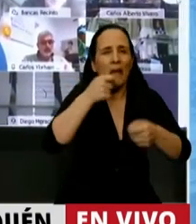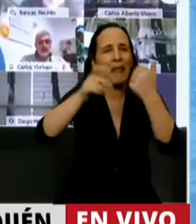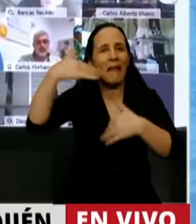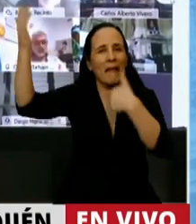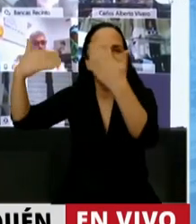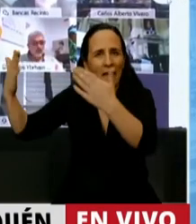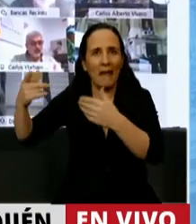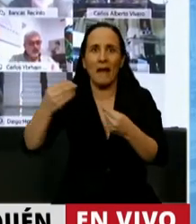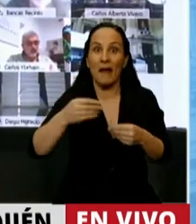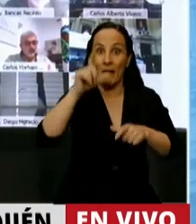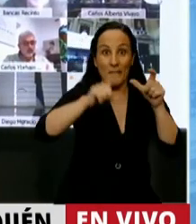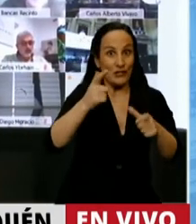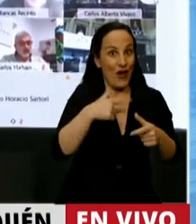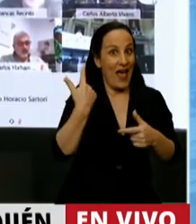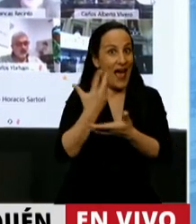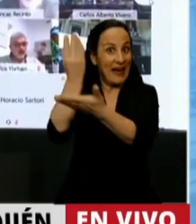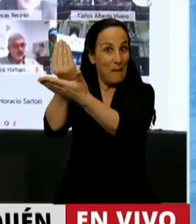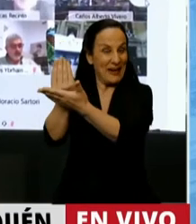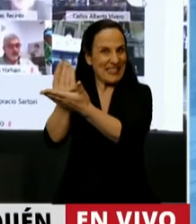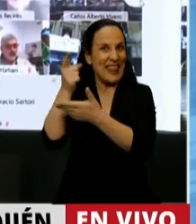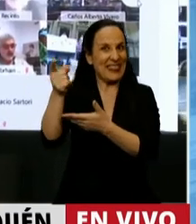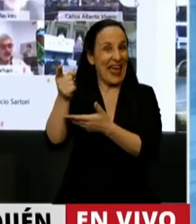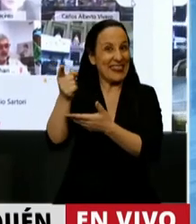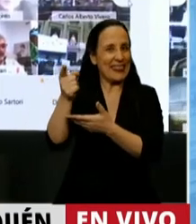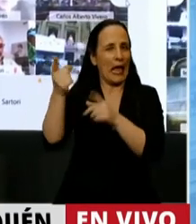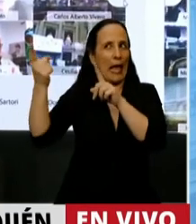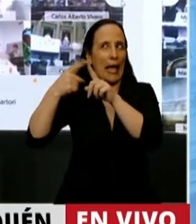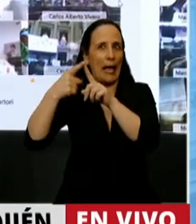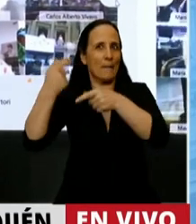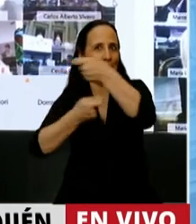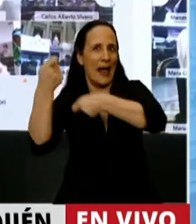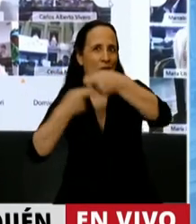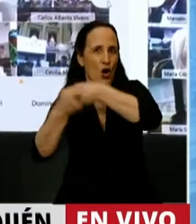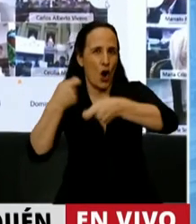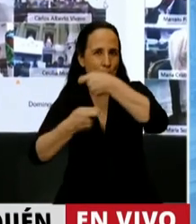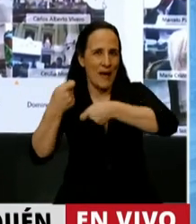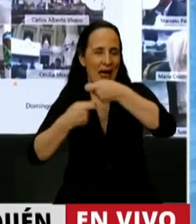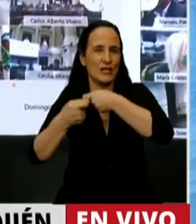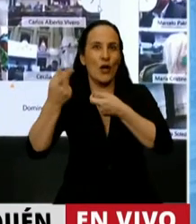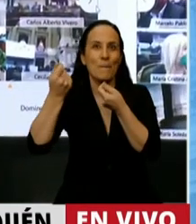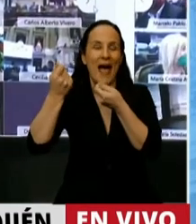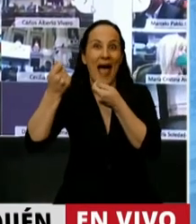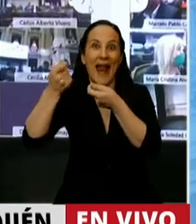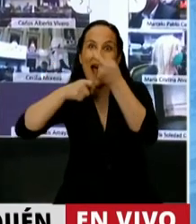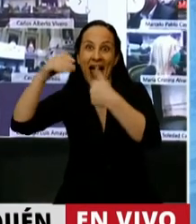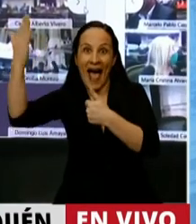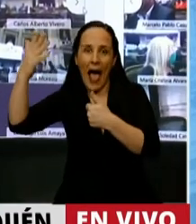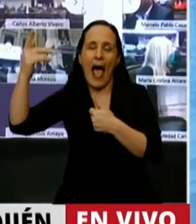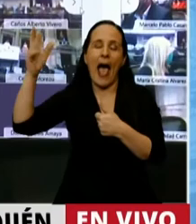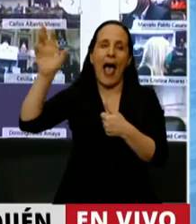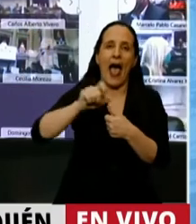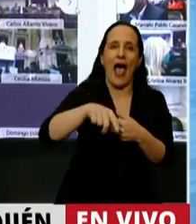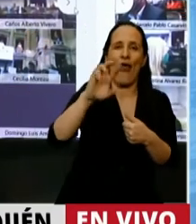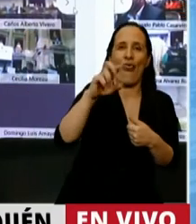embajadores tendrán que convertirse en nuestros representantes comerciales para generar las divisas que necesita la República.